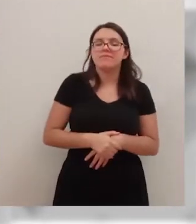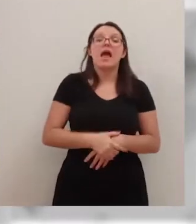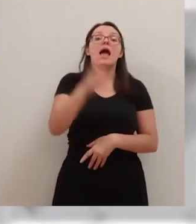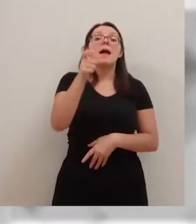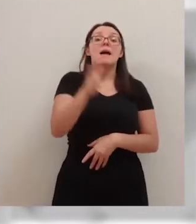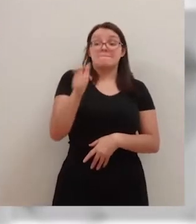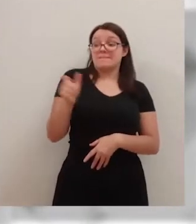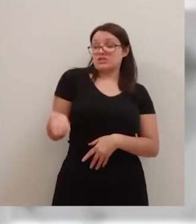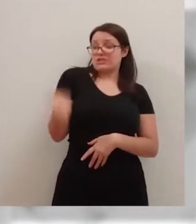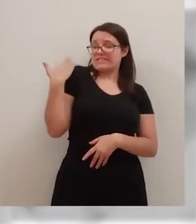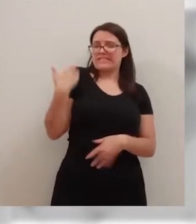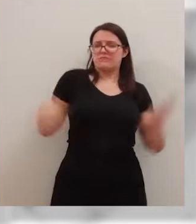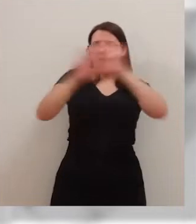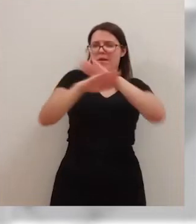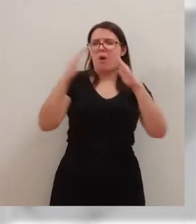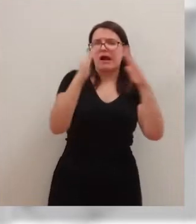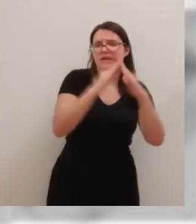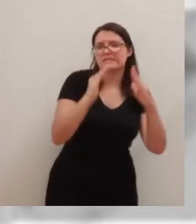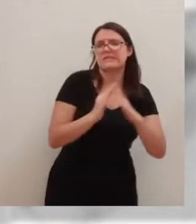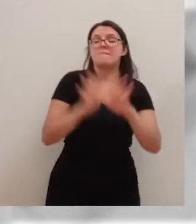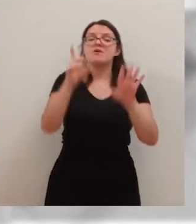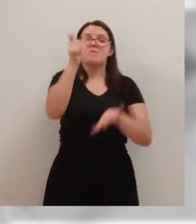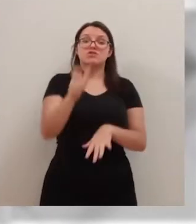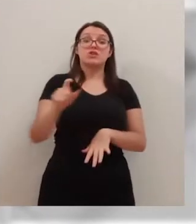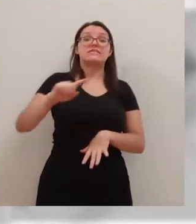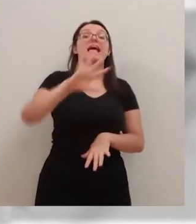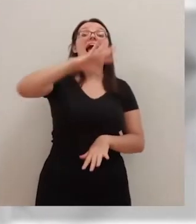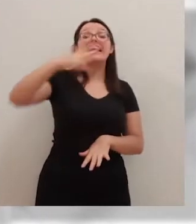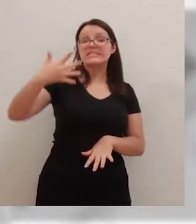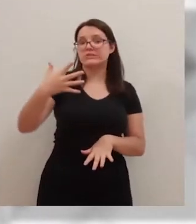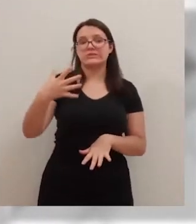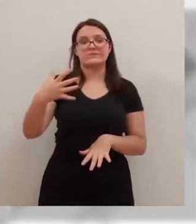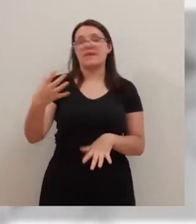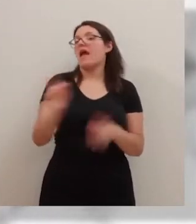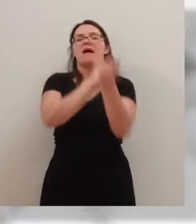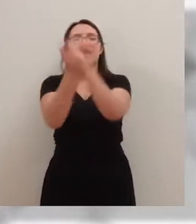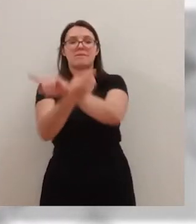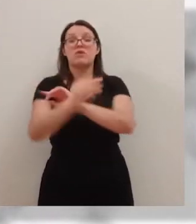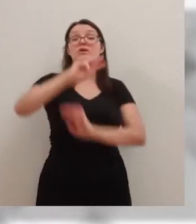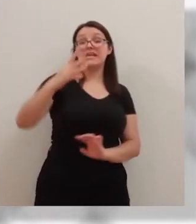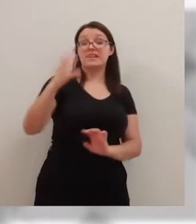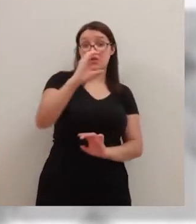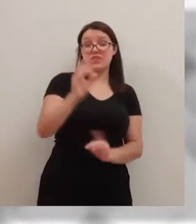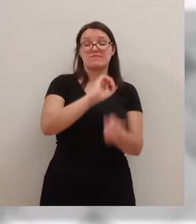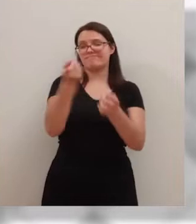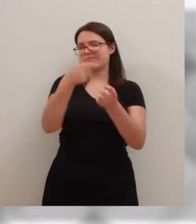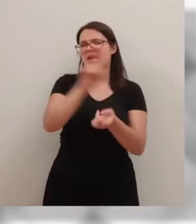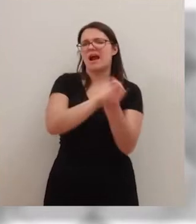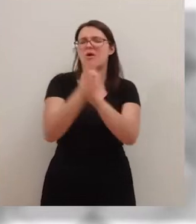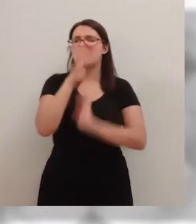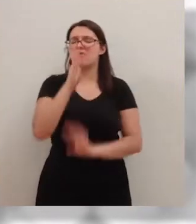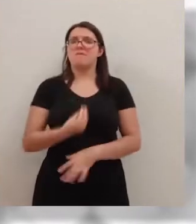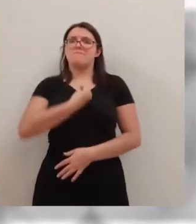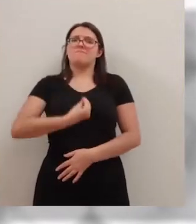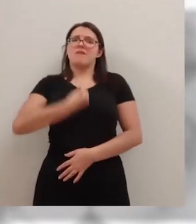Anoche, los vecinos volvieron a sus domicilios, excepto los del quinto D, que han sido realojados, al igual que los del tercero C, en estado de